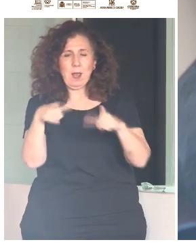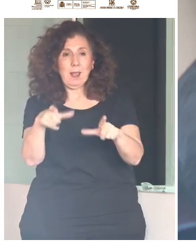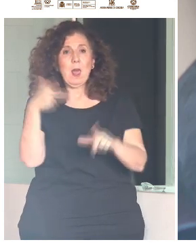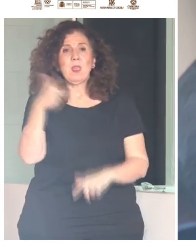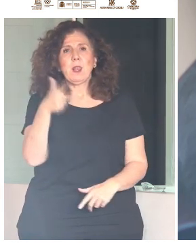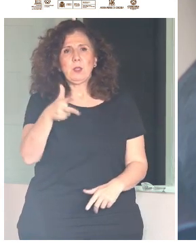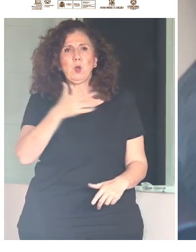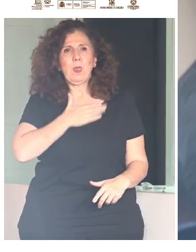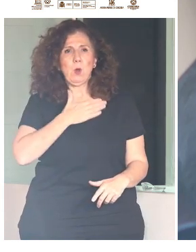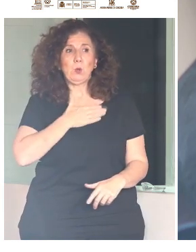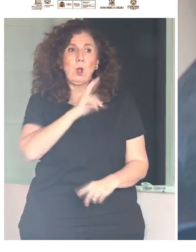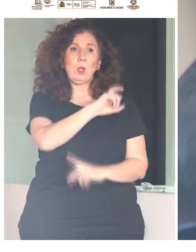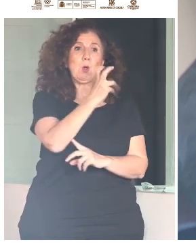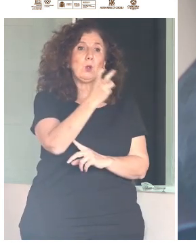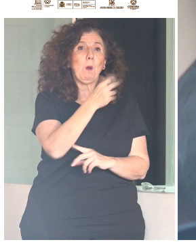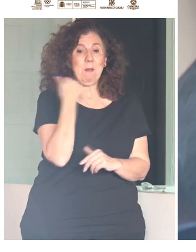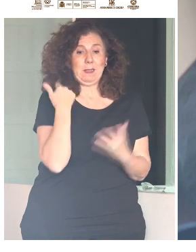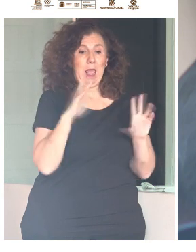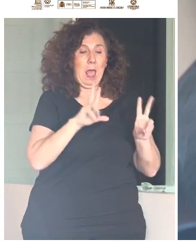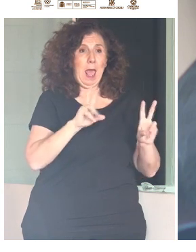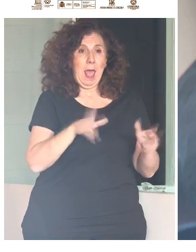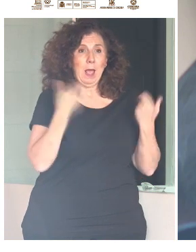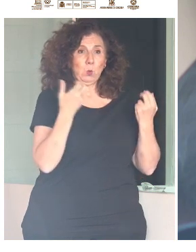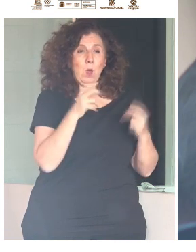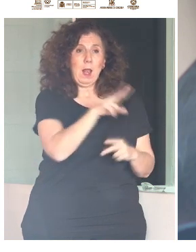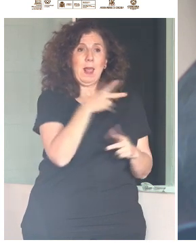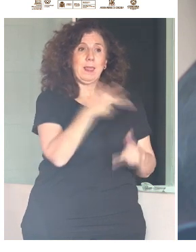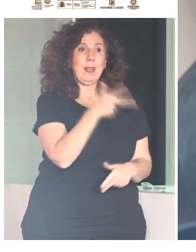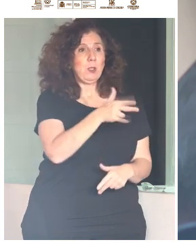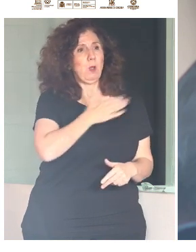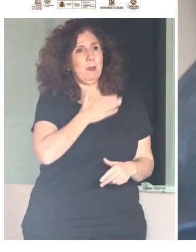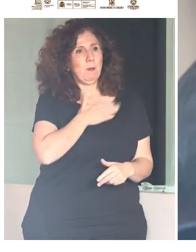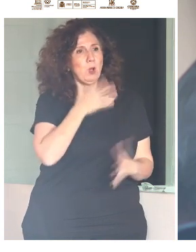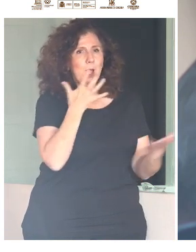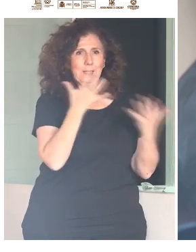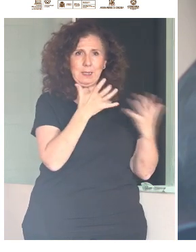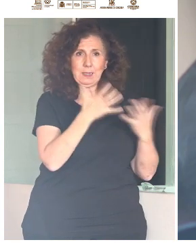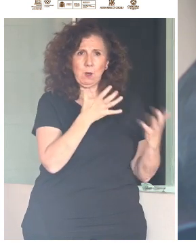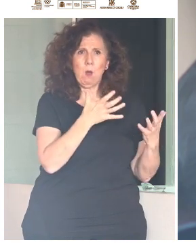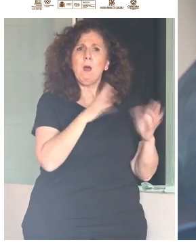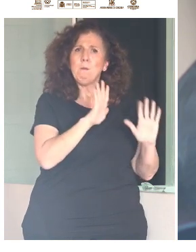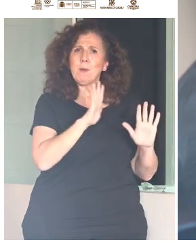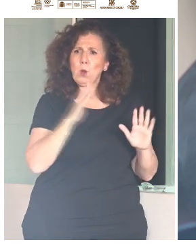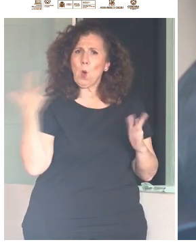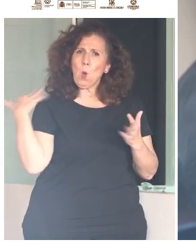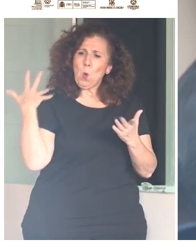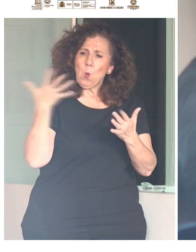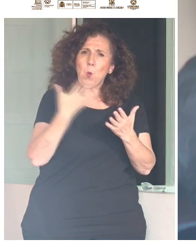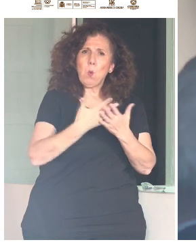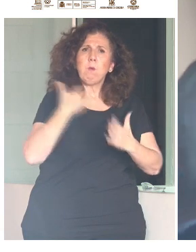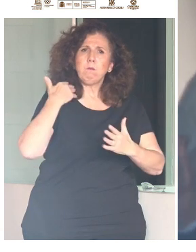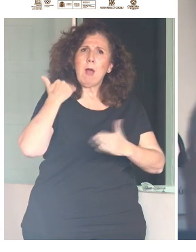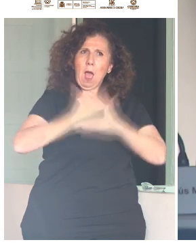derecho de patrimonio histórico-artístico. Pero ha habido, las últimas décadas, muchos más avances. Se ha